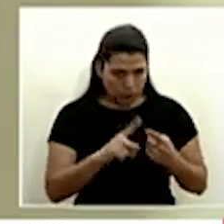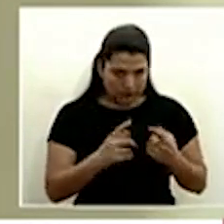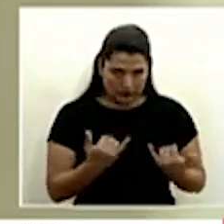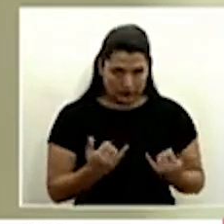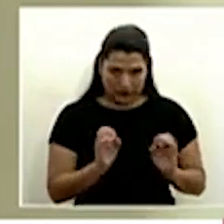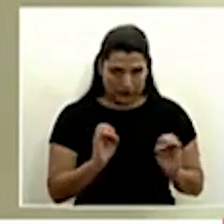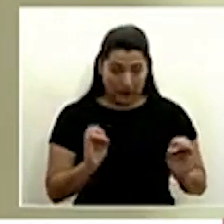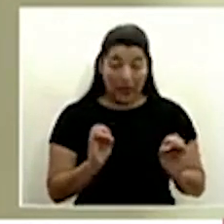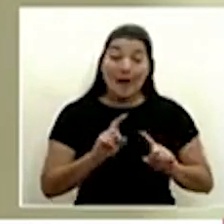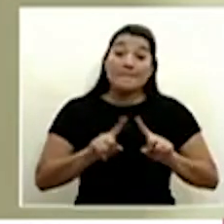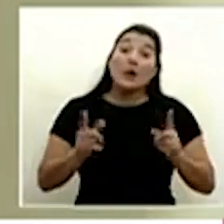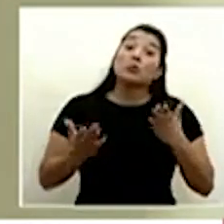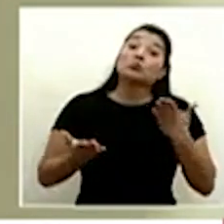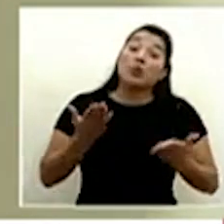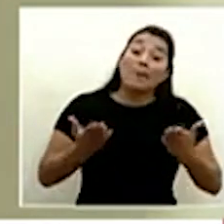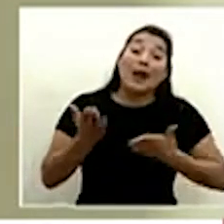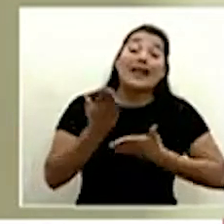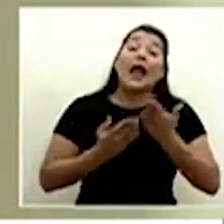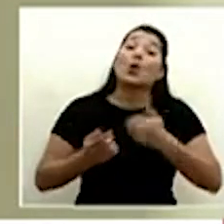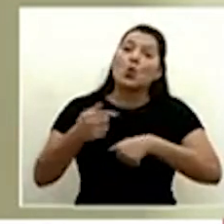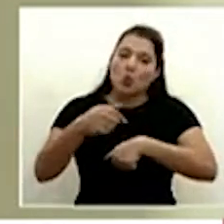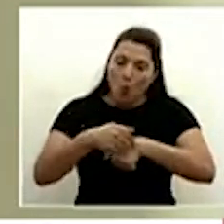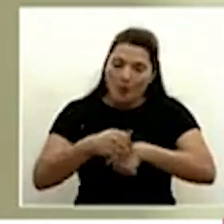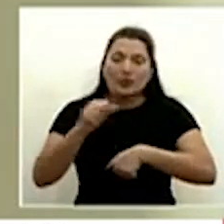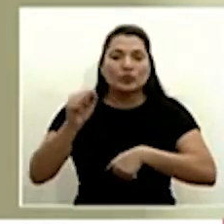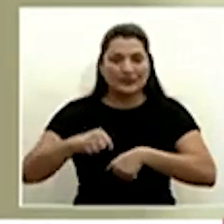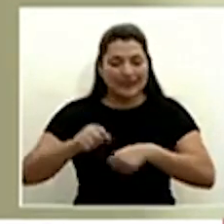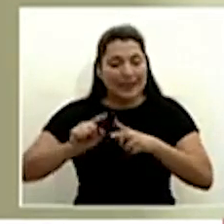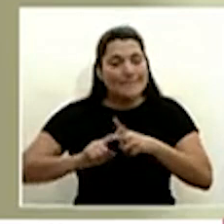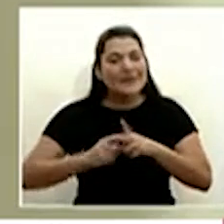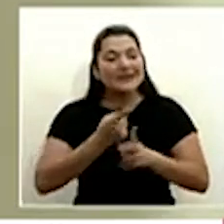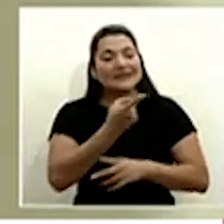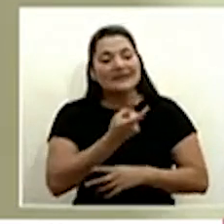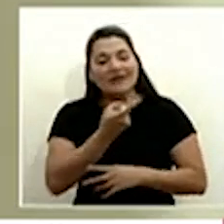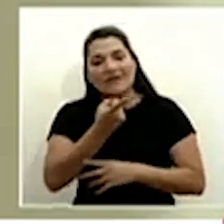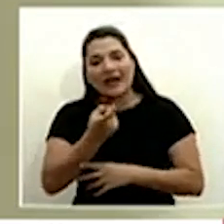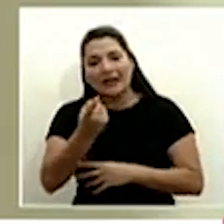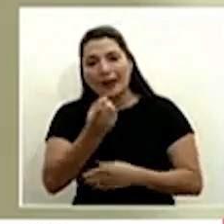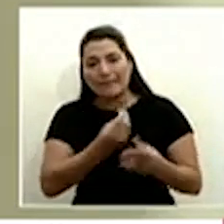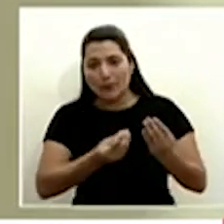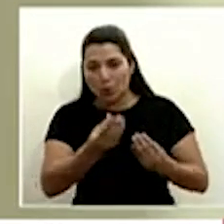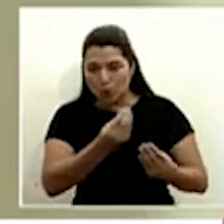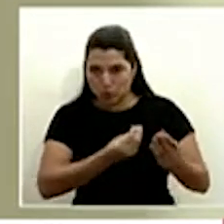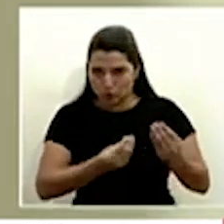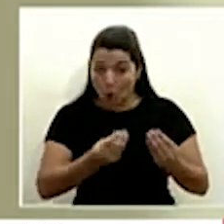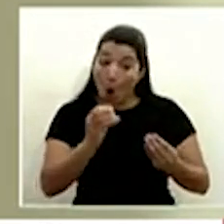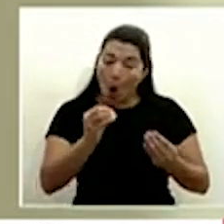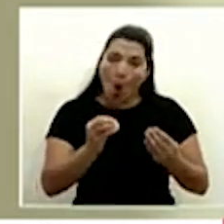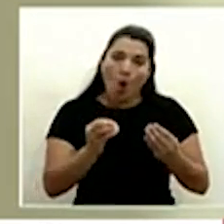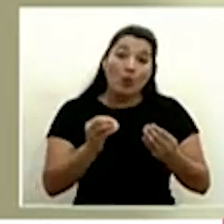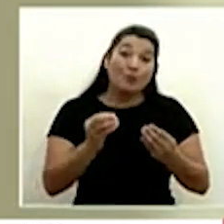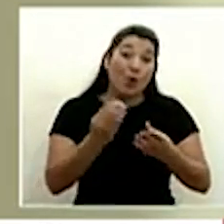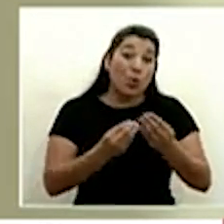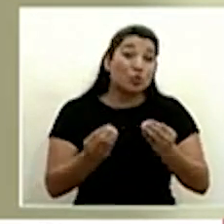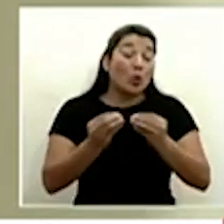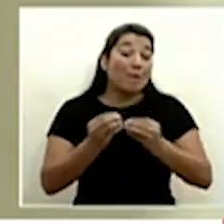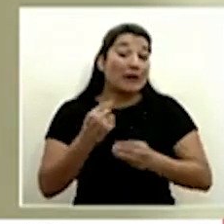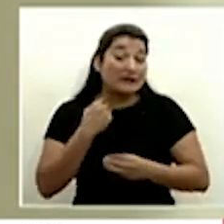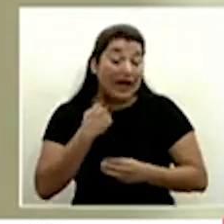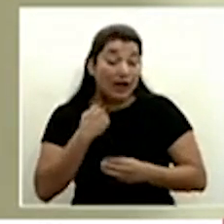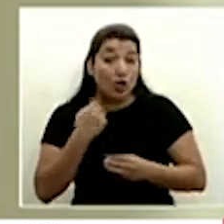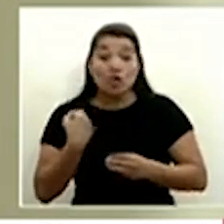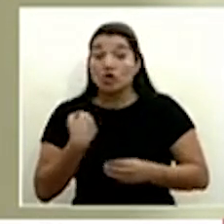en algún momento haya encarecimiento de los productos o desabastecimiento nosotros no hemos detectado y si así lo